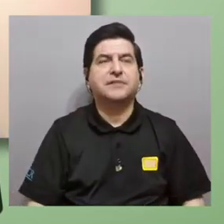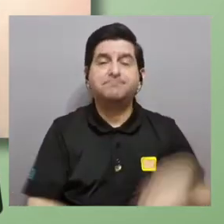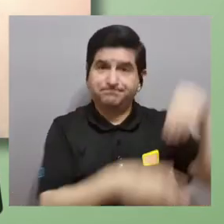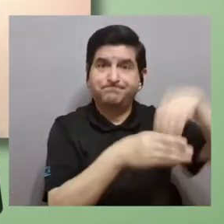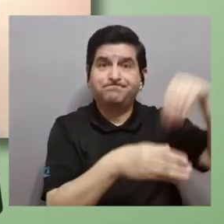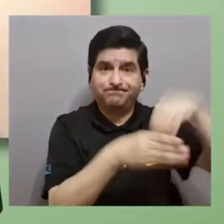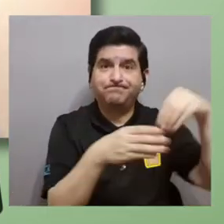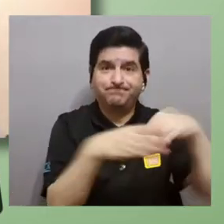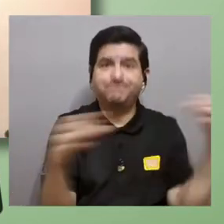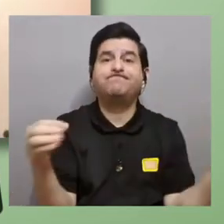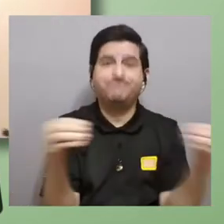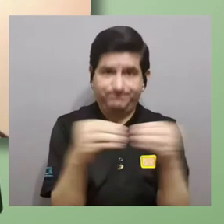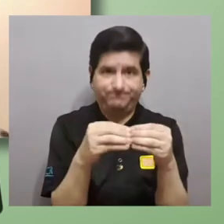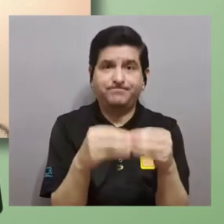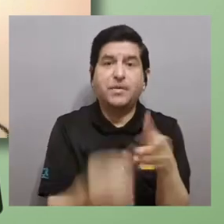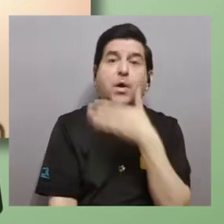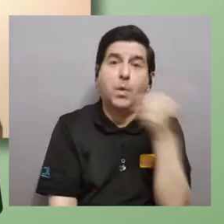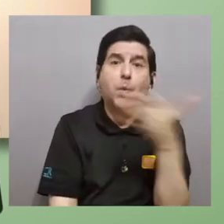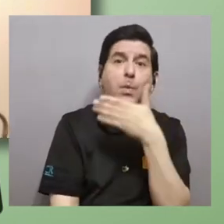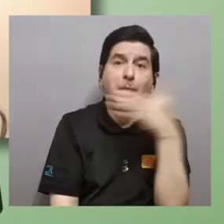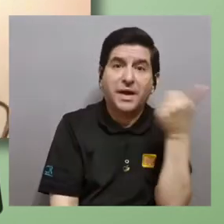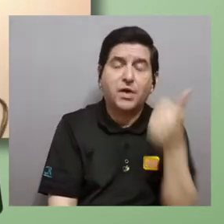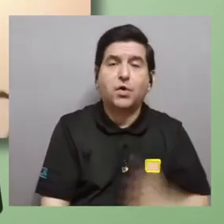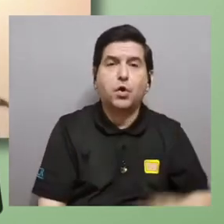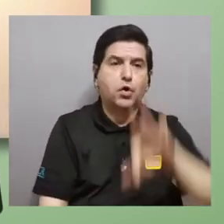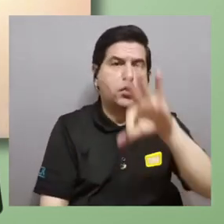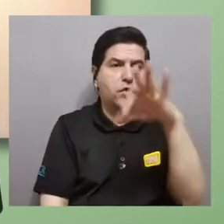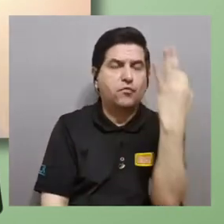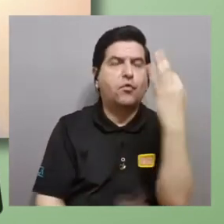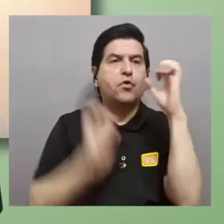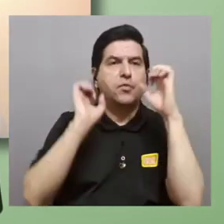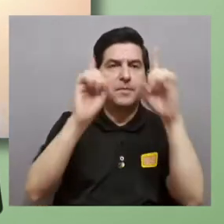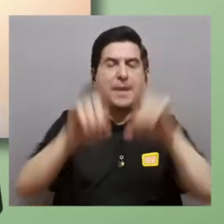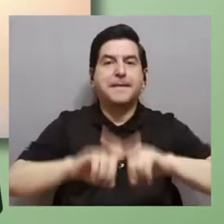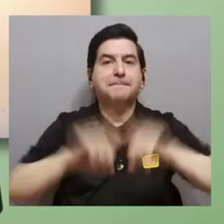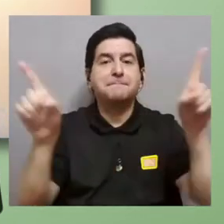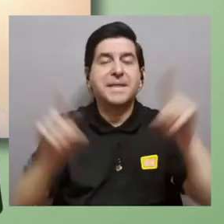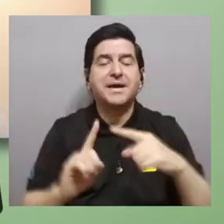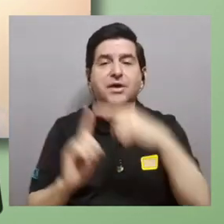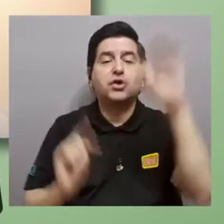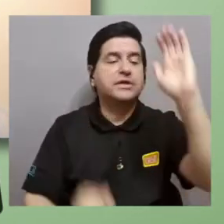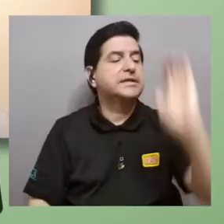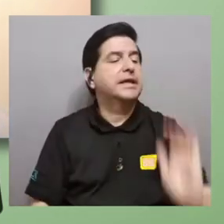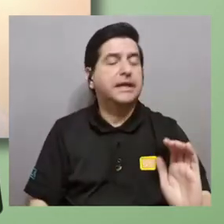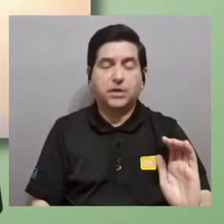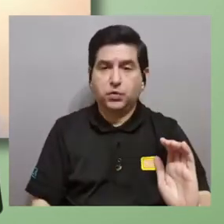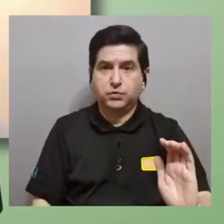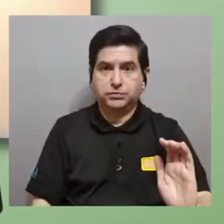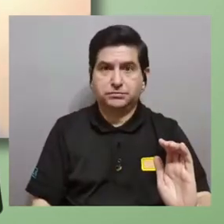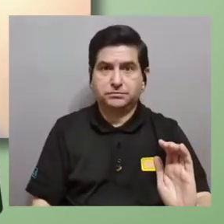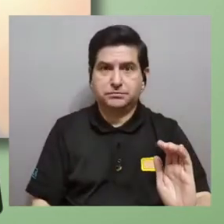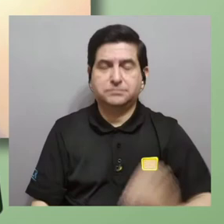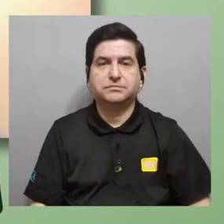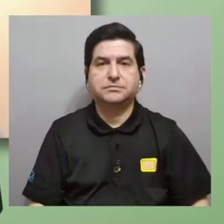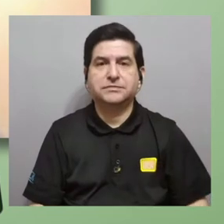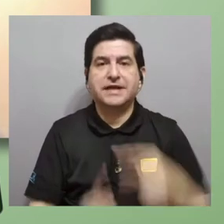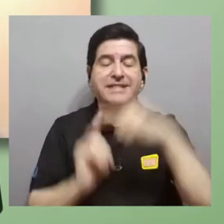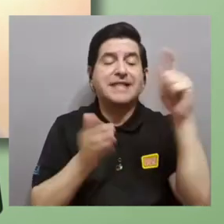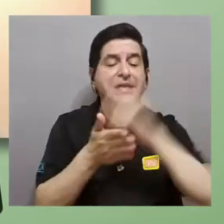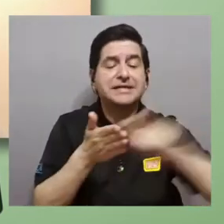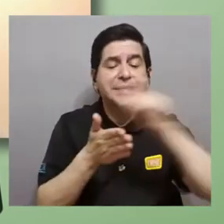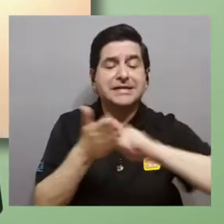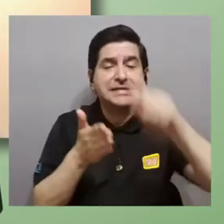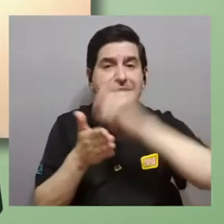invertir más y mejor en la forma en que se está educando pero desde pequeño desde la desde las